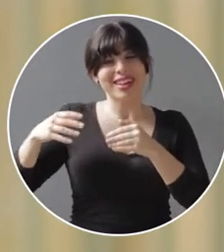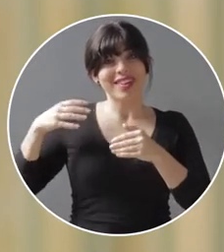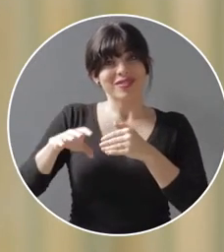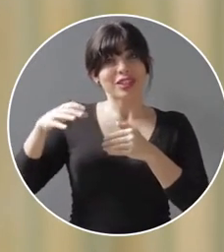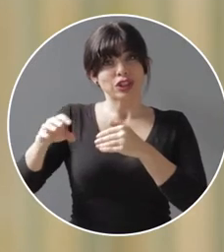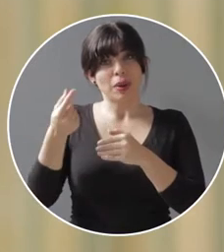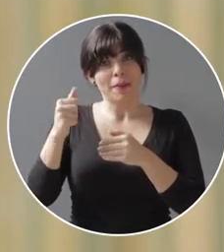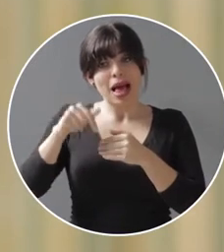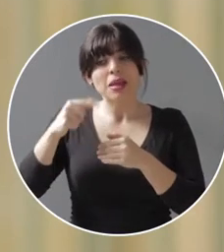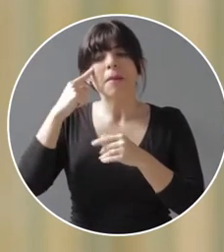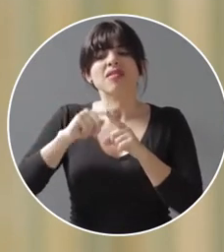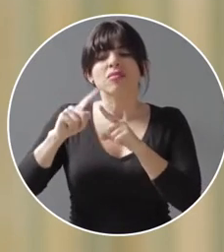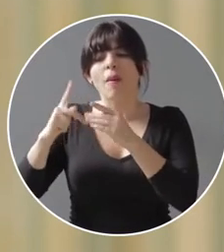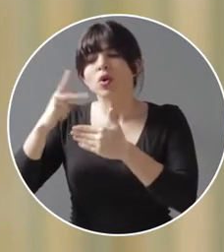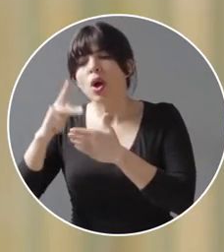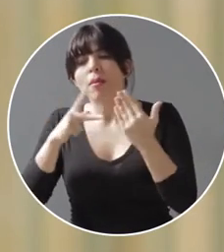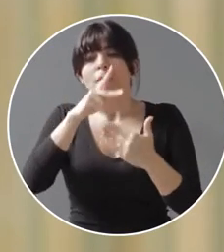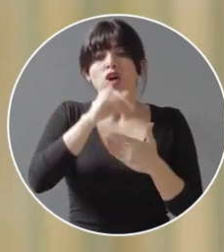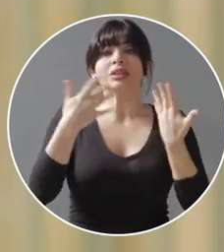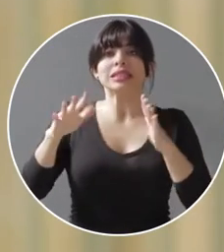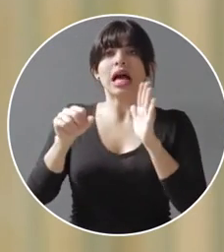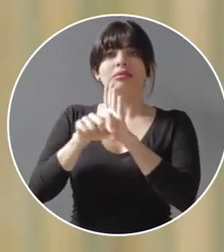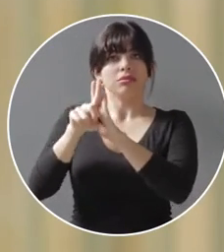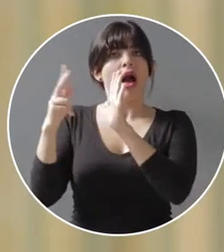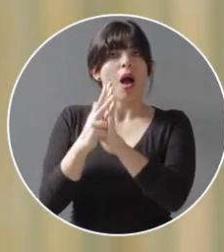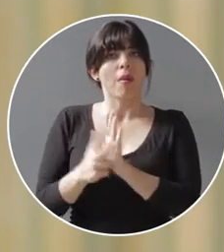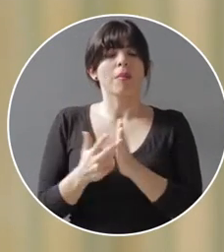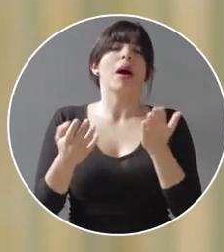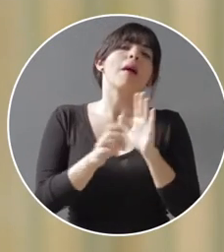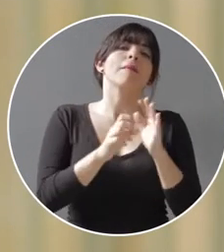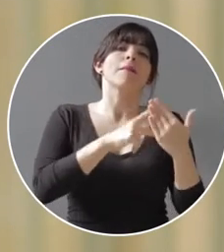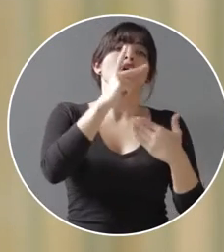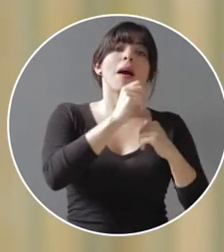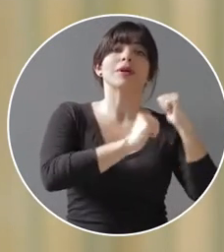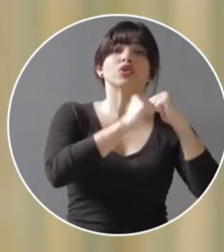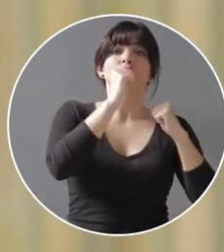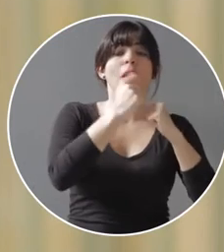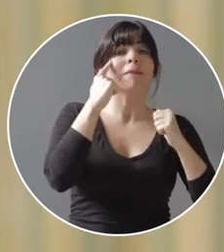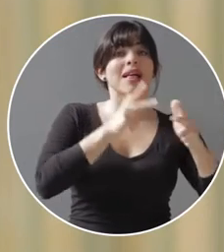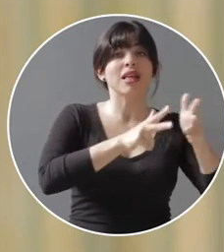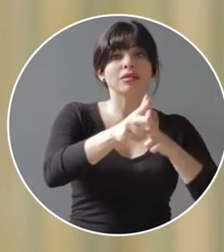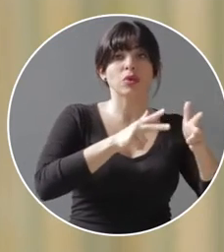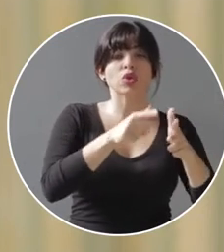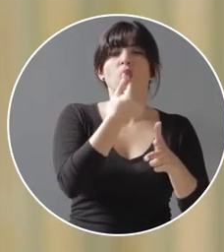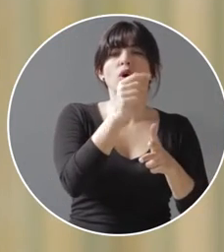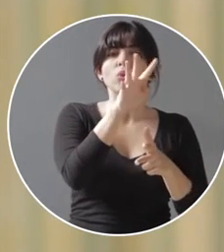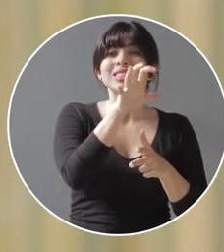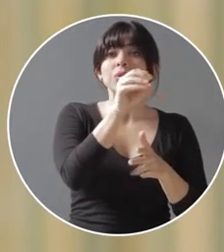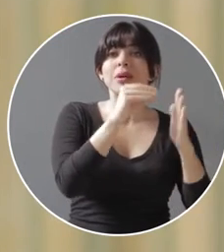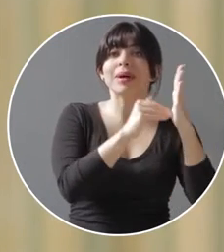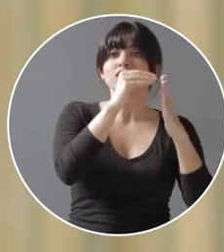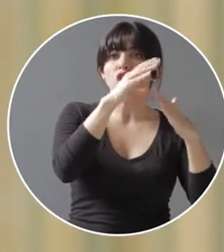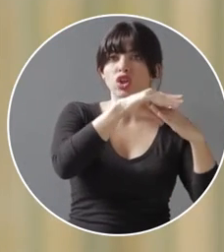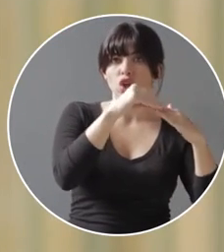inversión hay programas y proyectos de reciente aprobación legislativa, como el programa de infraestructura de transporte por 450